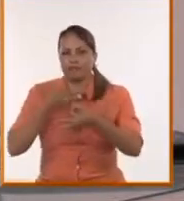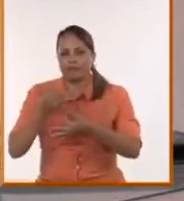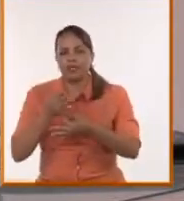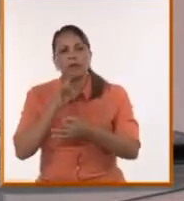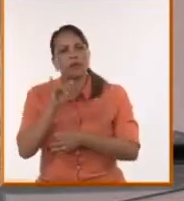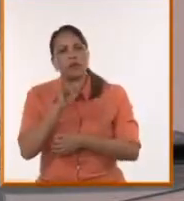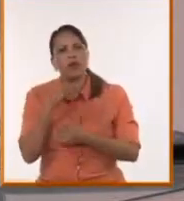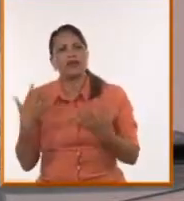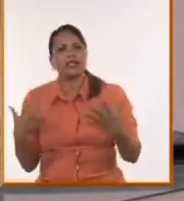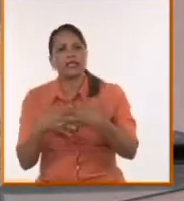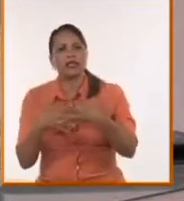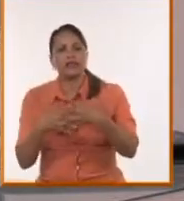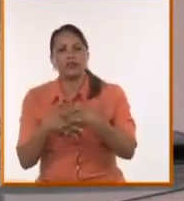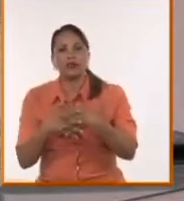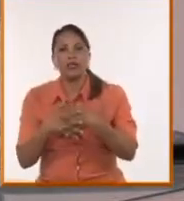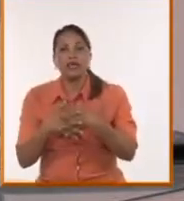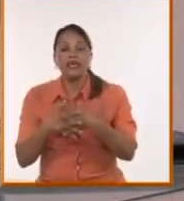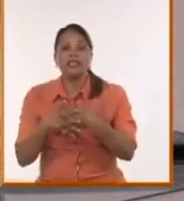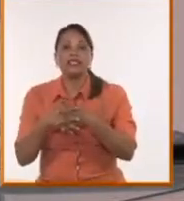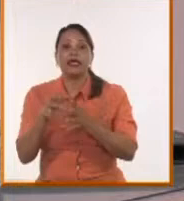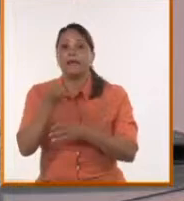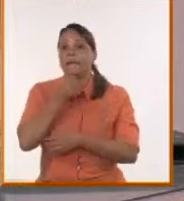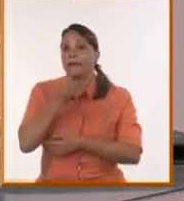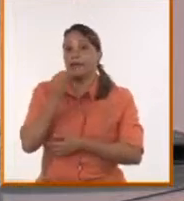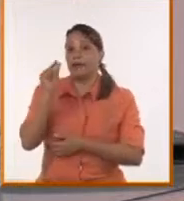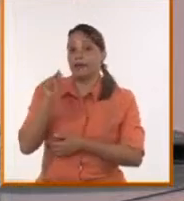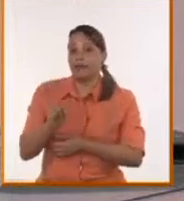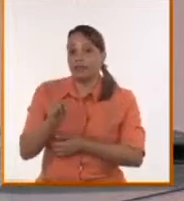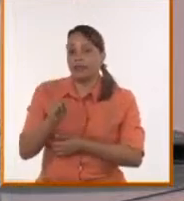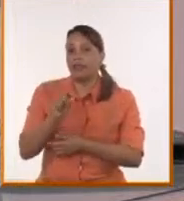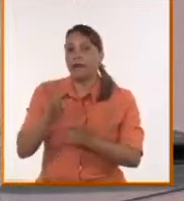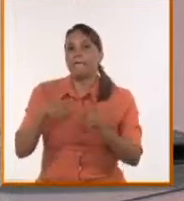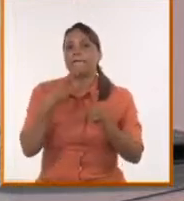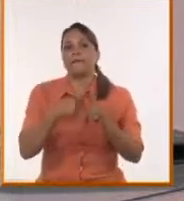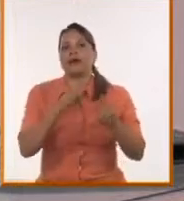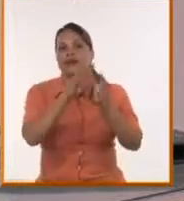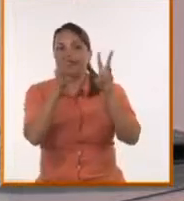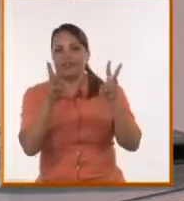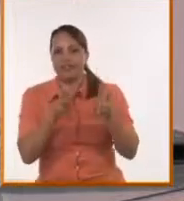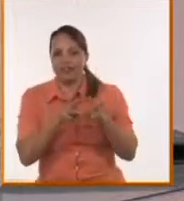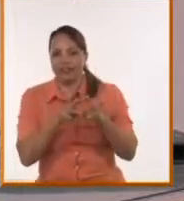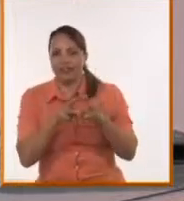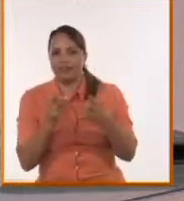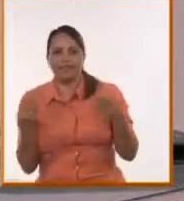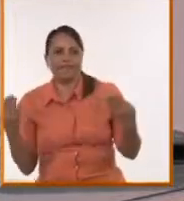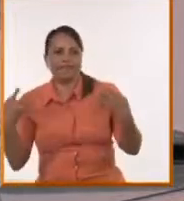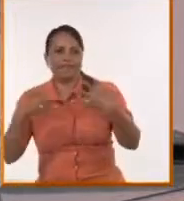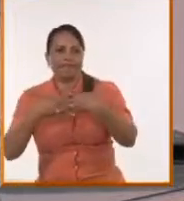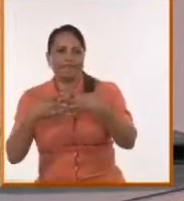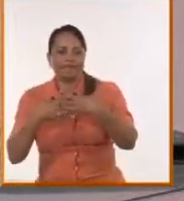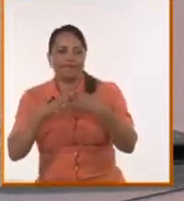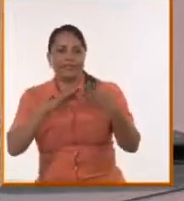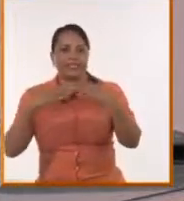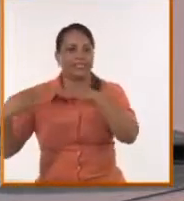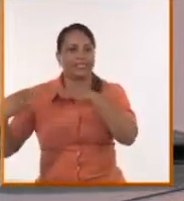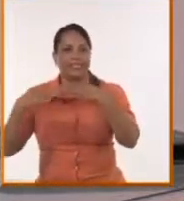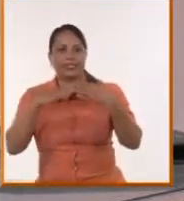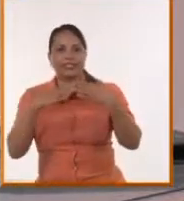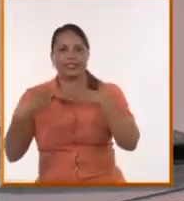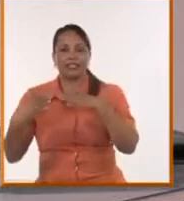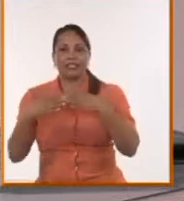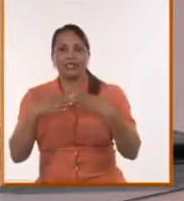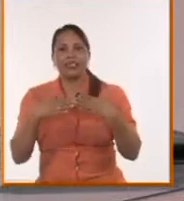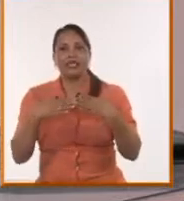interrelación entre los grandes medios que ponen agenda y las redes sociales, o las redes sociales trasvasan temas hacia los grandes medios.